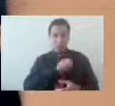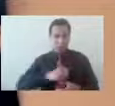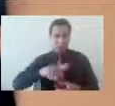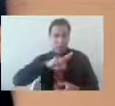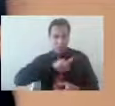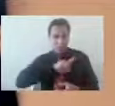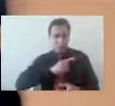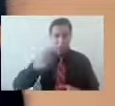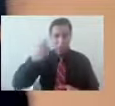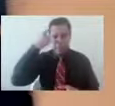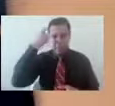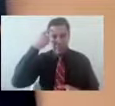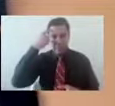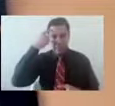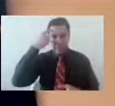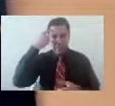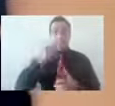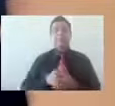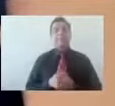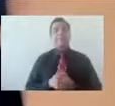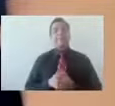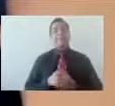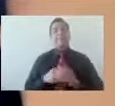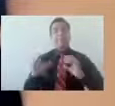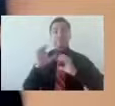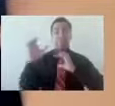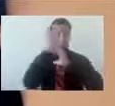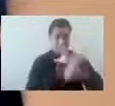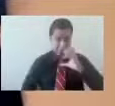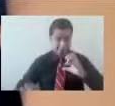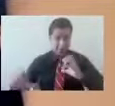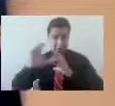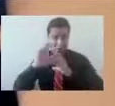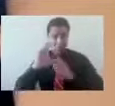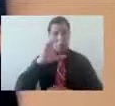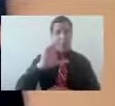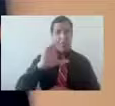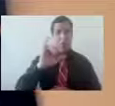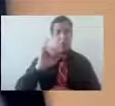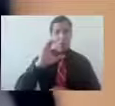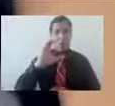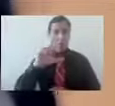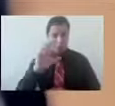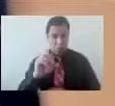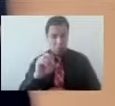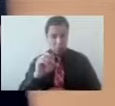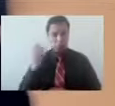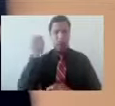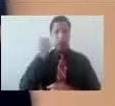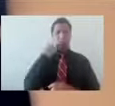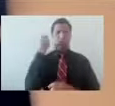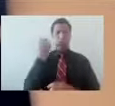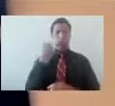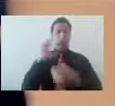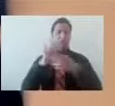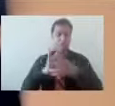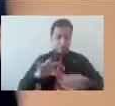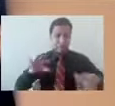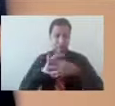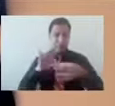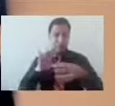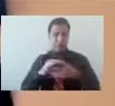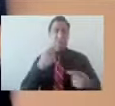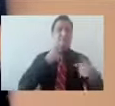sesión de un ciclo que hemos diseñado, tanto el PUE como el Departamento de Psiquiatría y Salud Mental de la Facultad de Medicina,